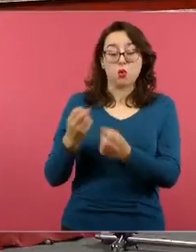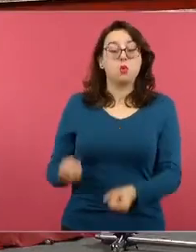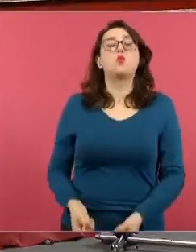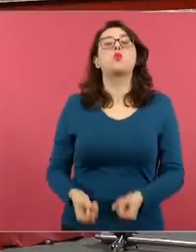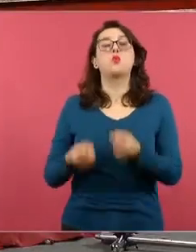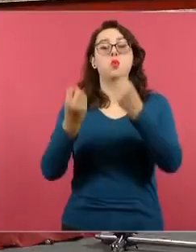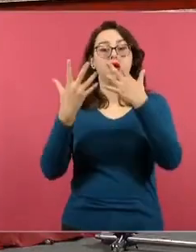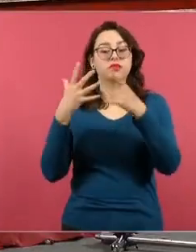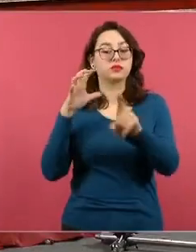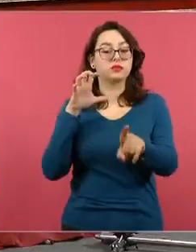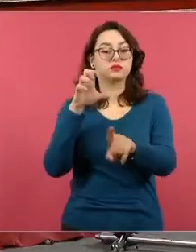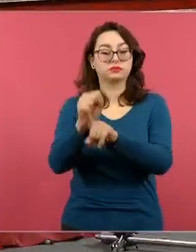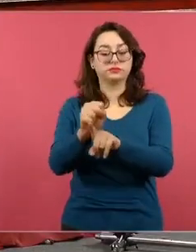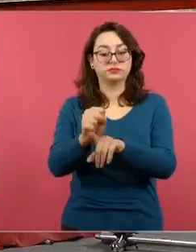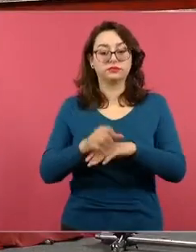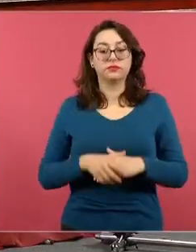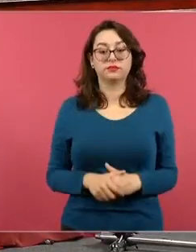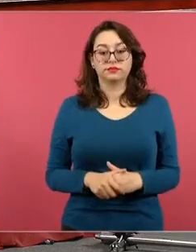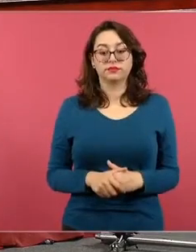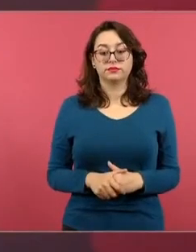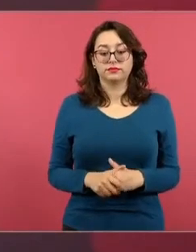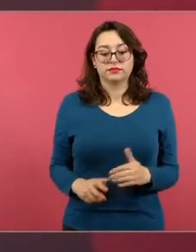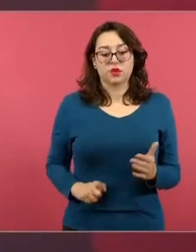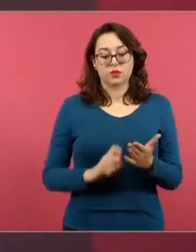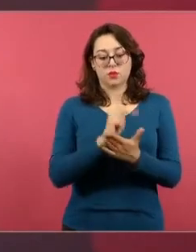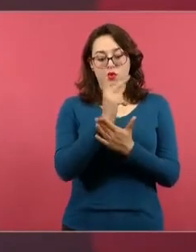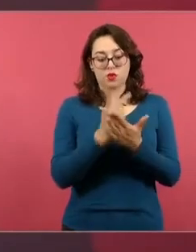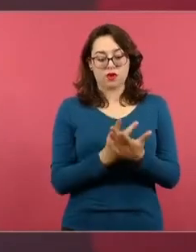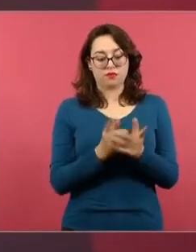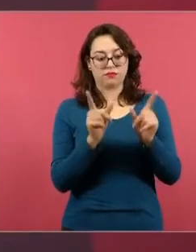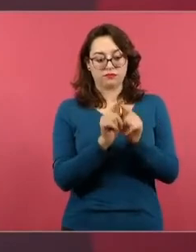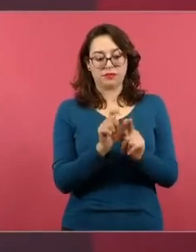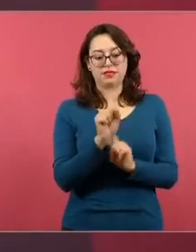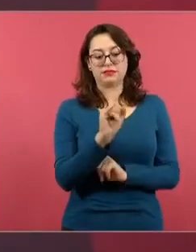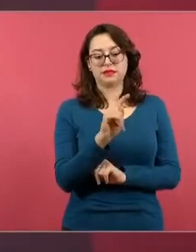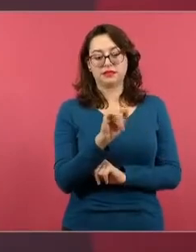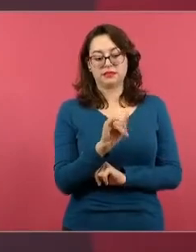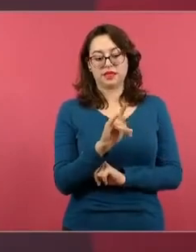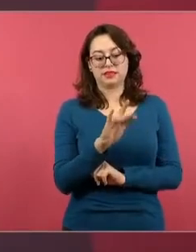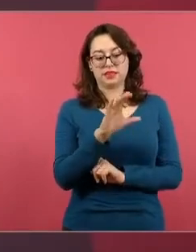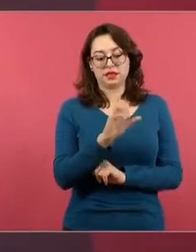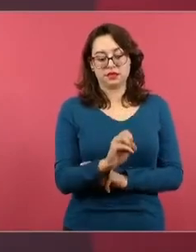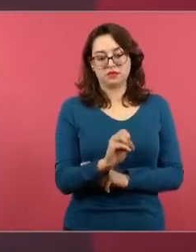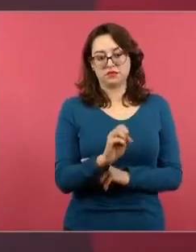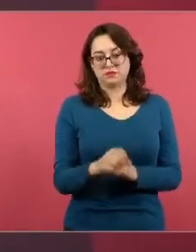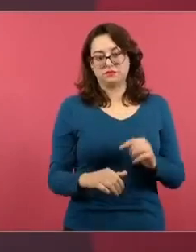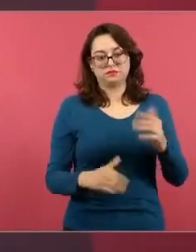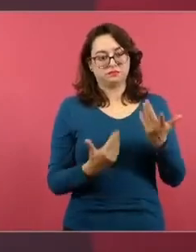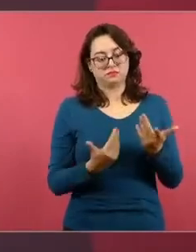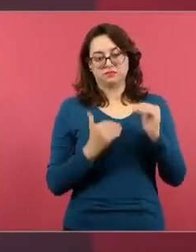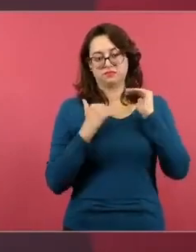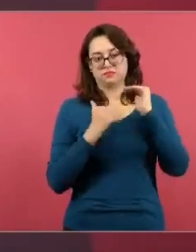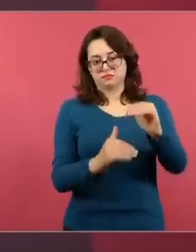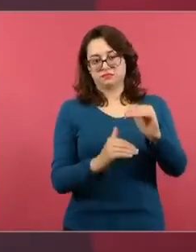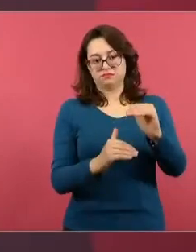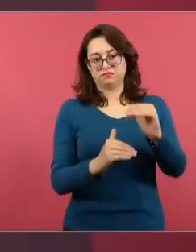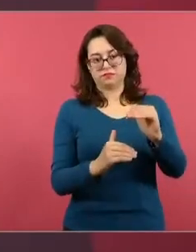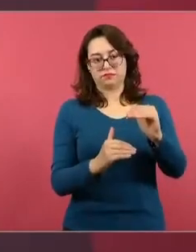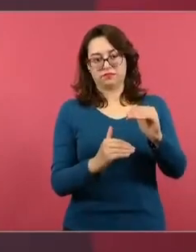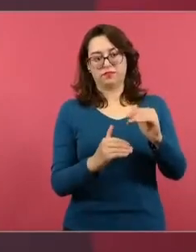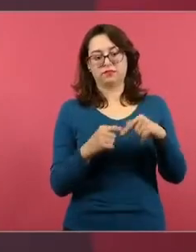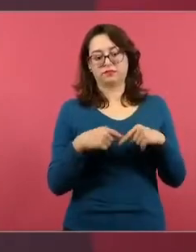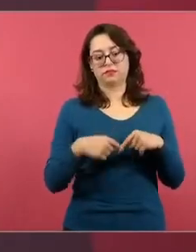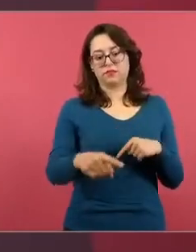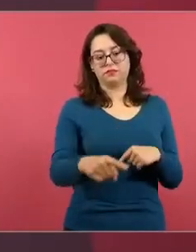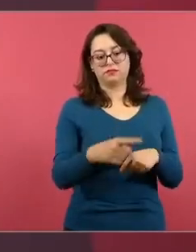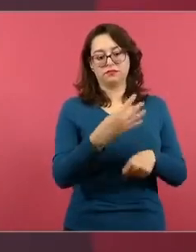en el programa sintético se dice cuáles son los conocimientos mínimos que requerimos que los alumnos tengan al terminar en